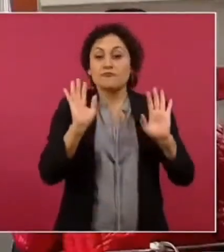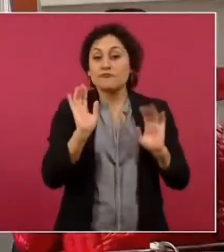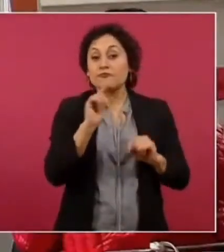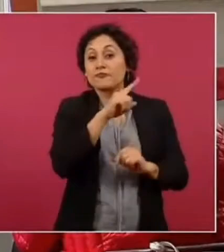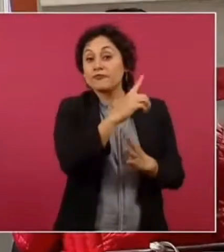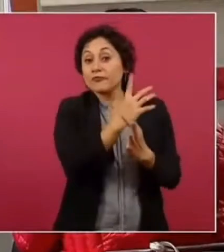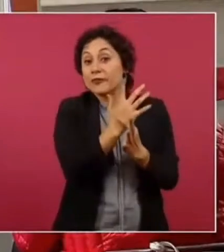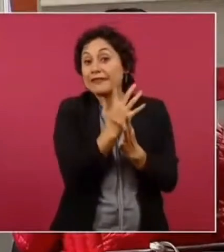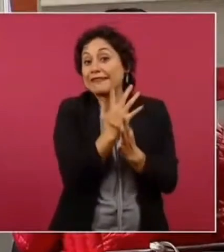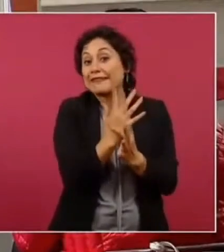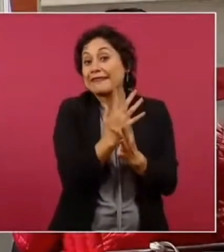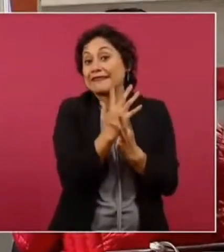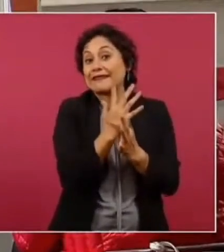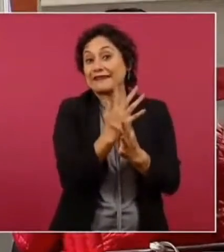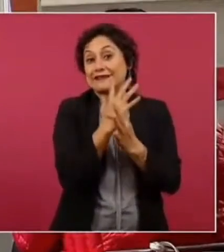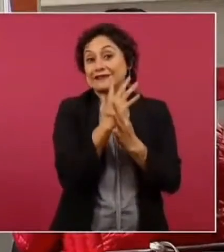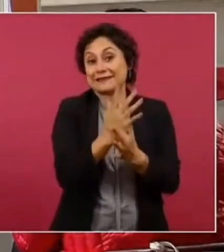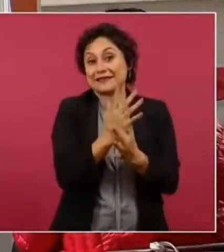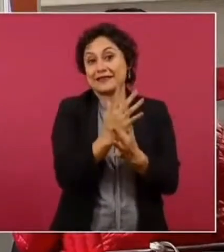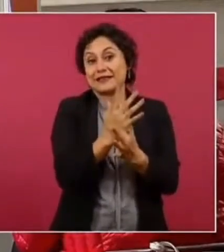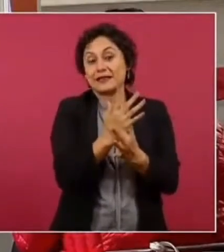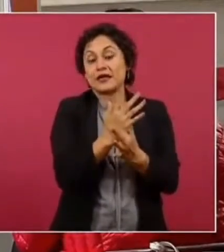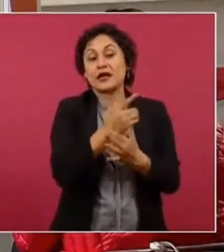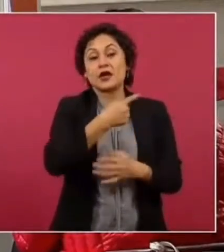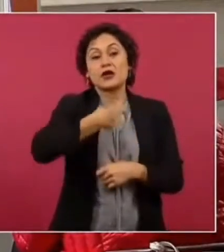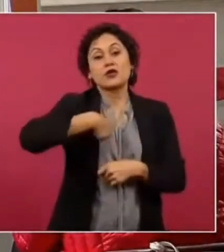que tengamos una relación